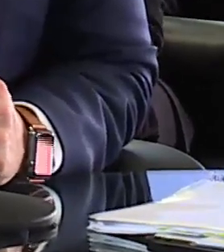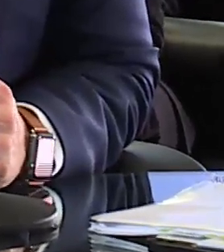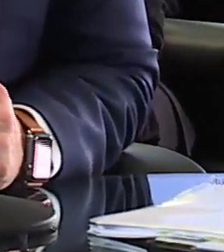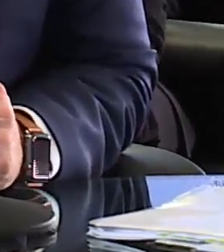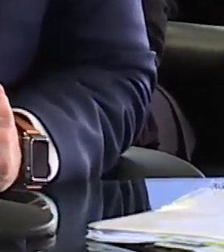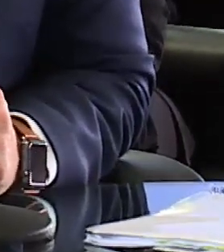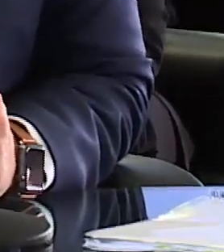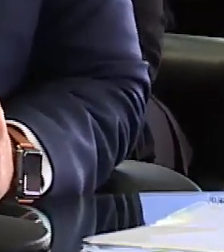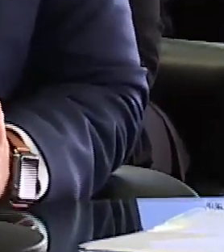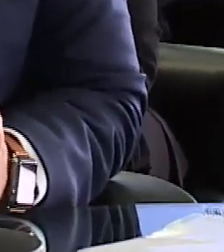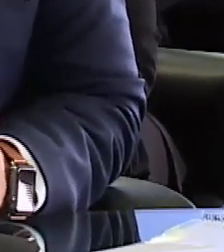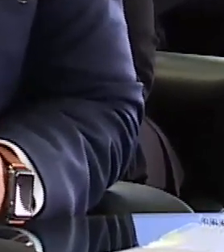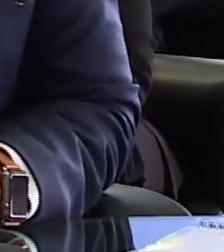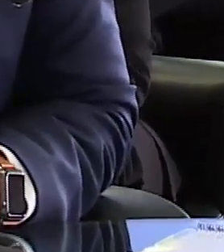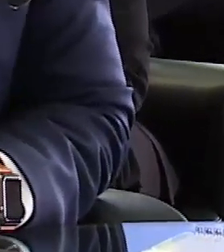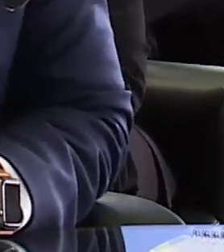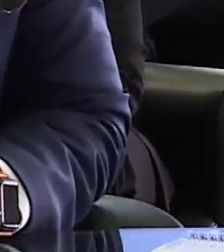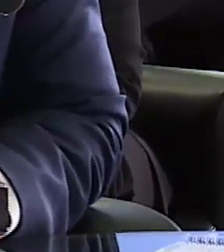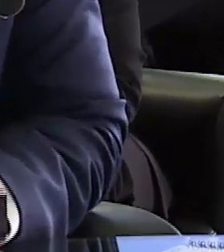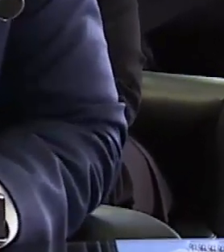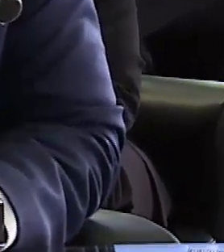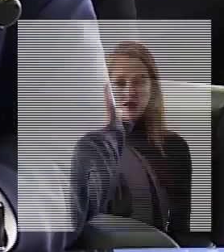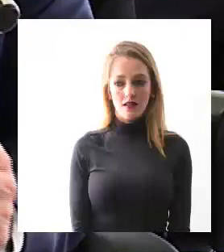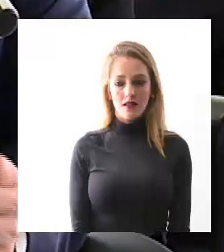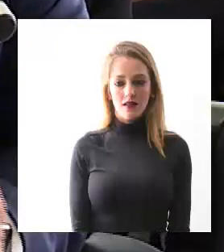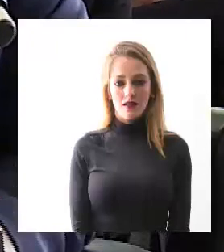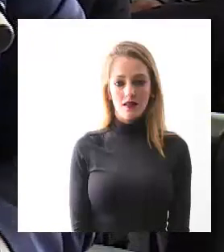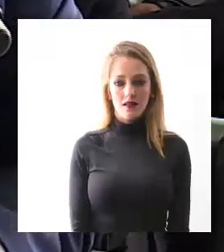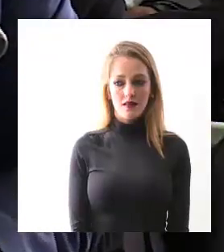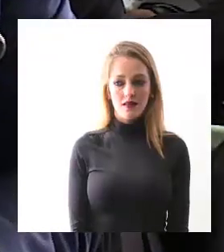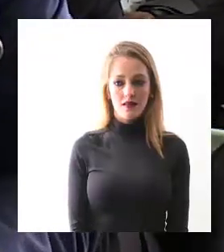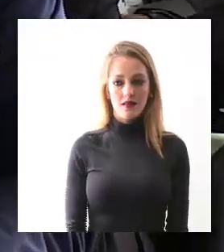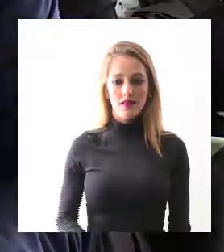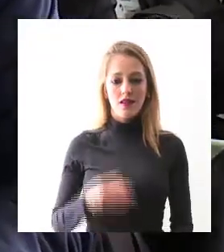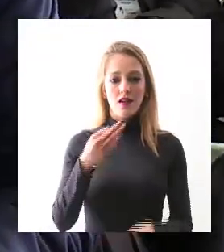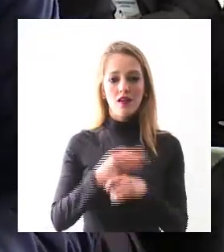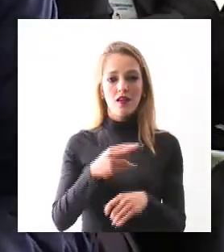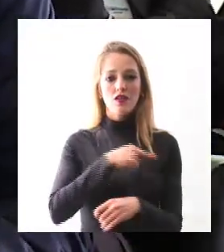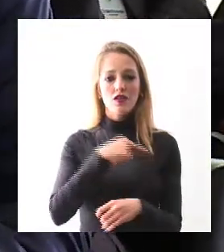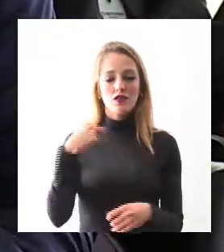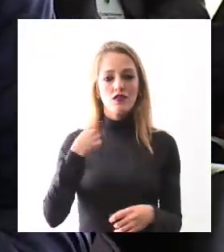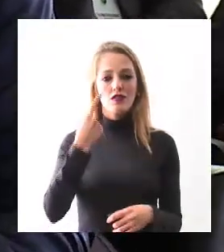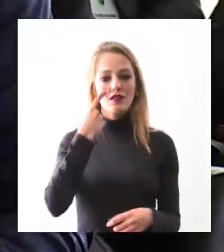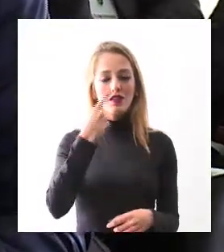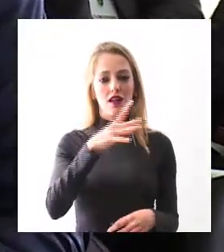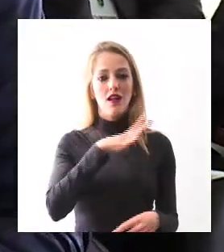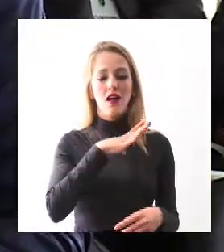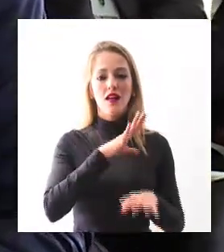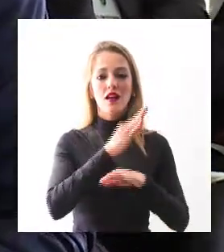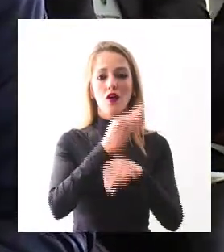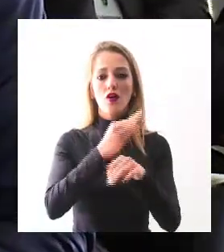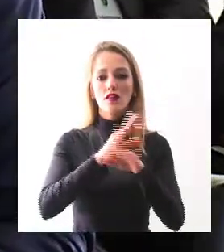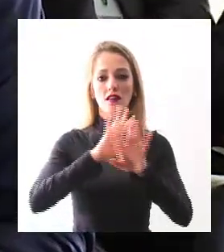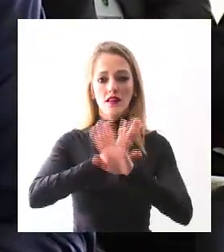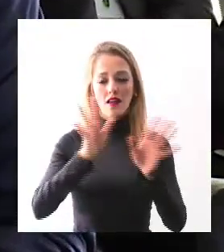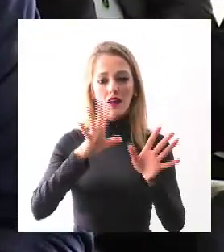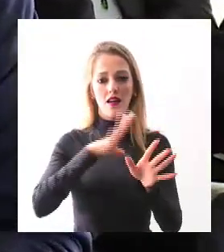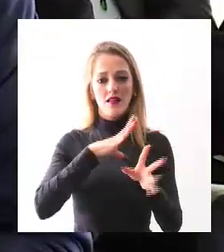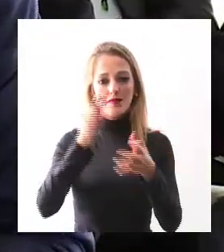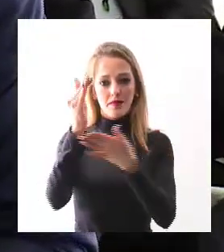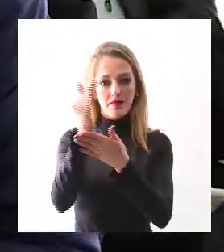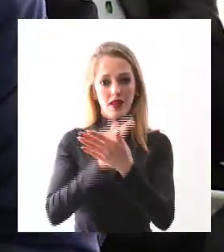avanzamos en muchos delitos, hemos sido reconocidos por la entidad en la que hemos avanzado en la reducción de secuestros, extorsión,